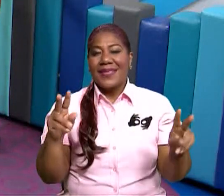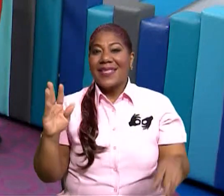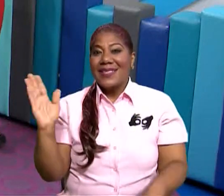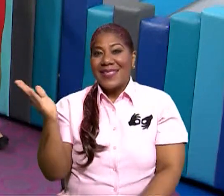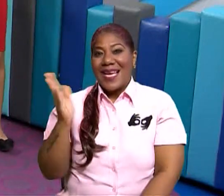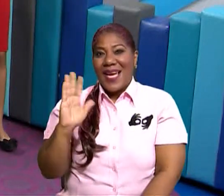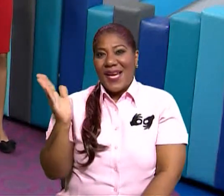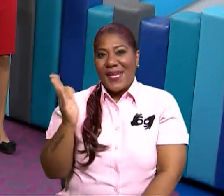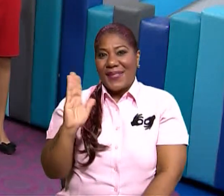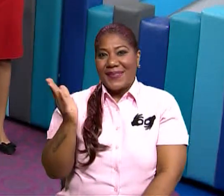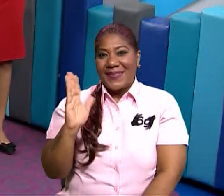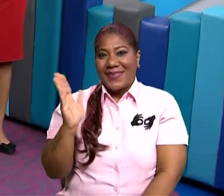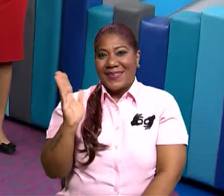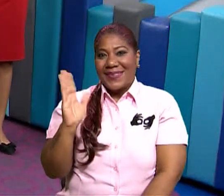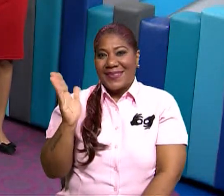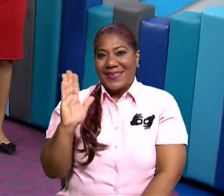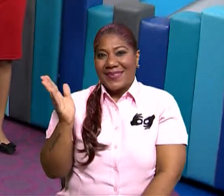diversidad. Chao. Chao, chicos.